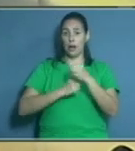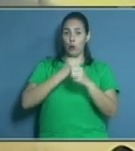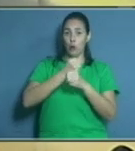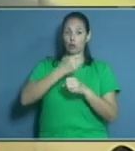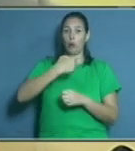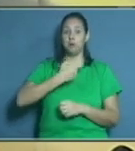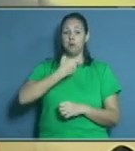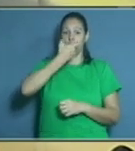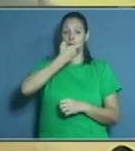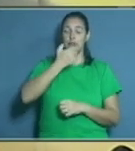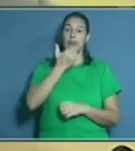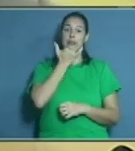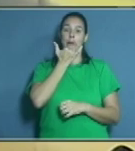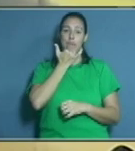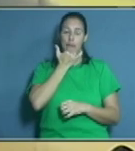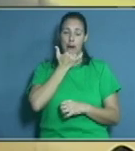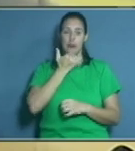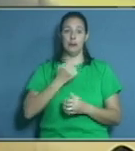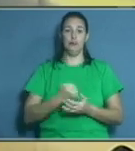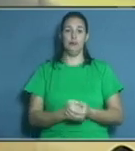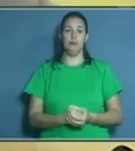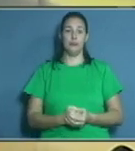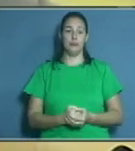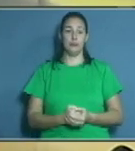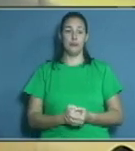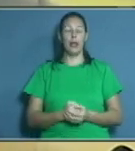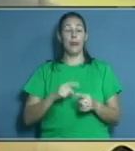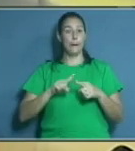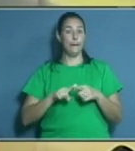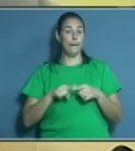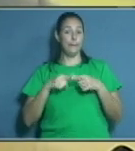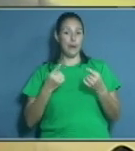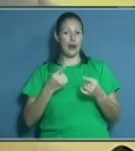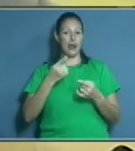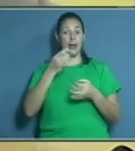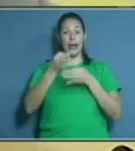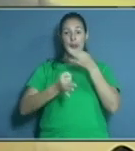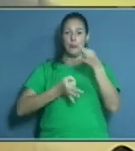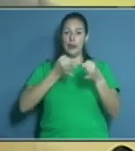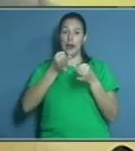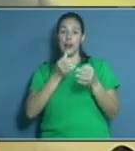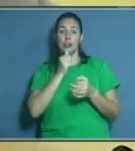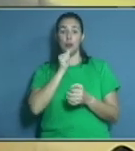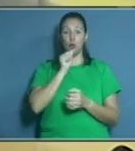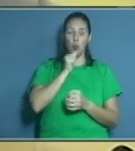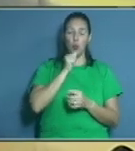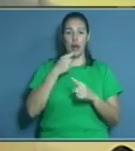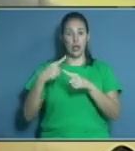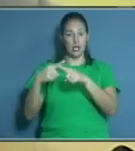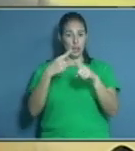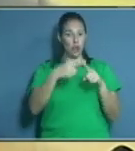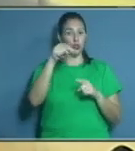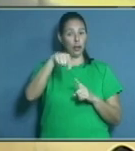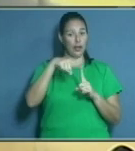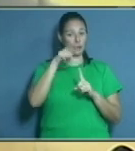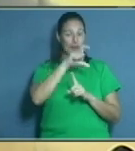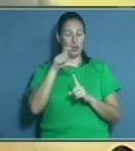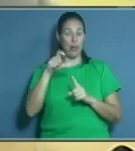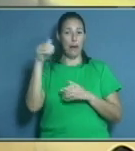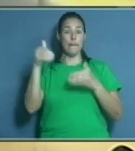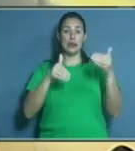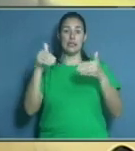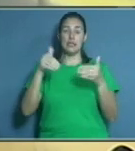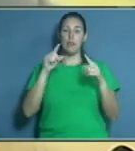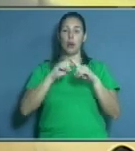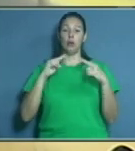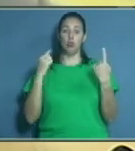mal uso, insisto en esto, desde el comienzo. Y para esclarecer las no pocas dudas en torno a este tema, contamos con la presencia de